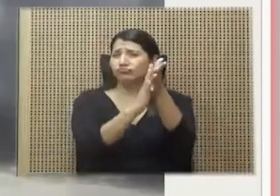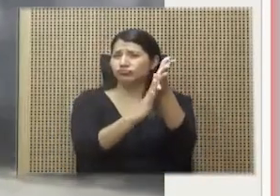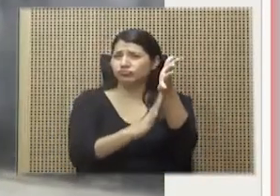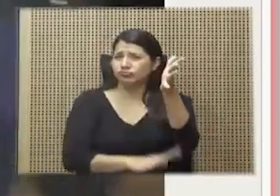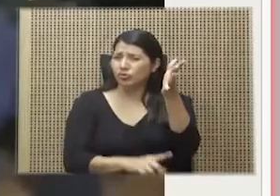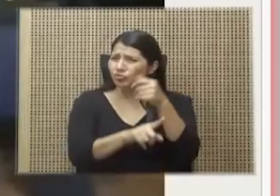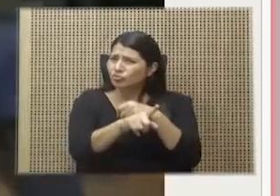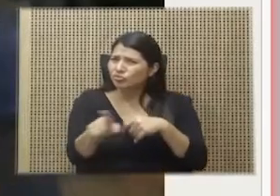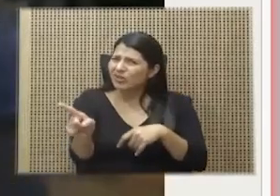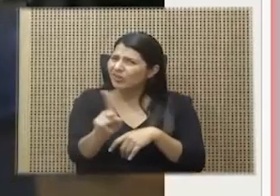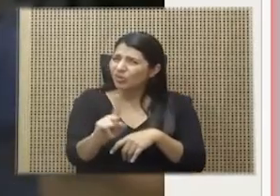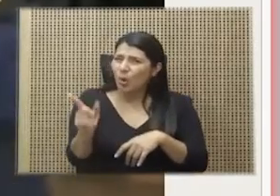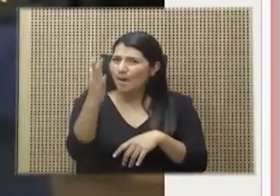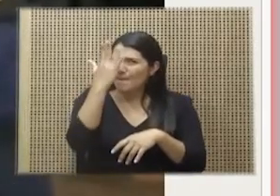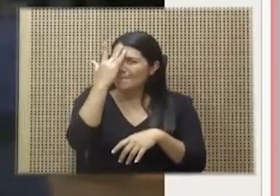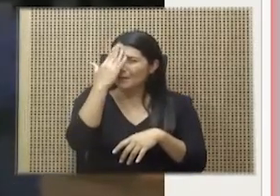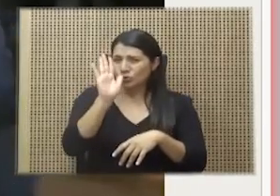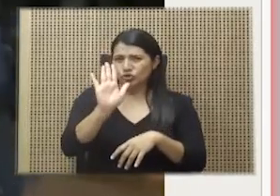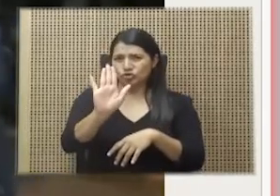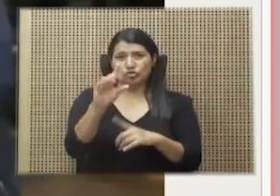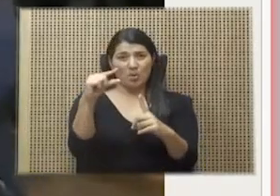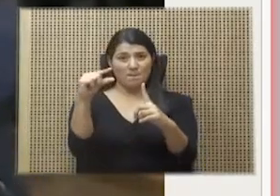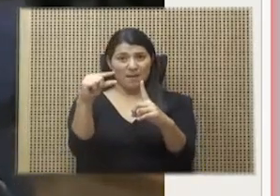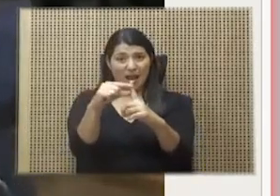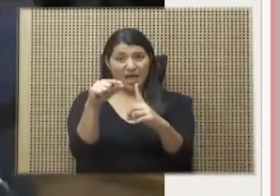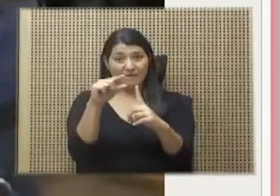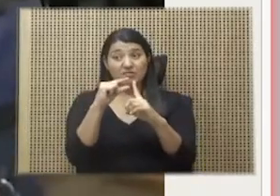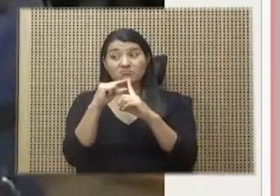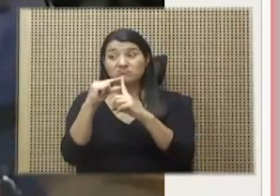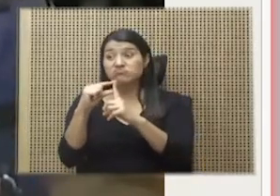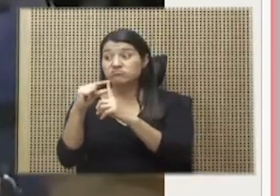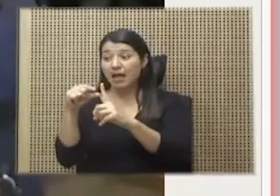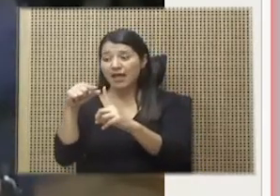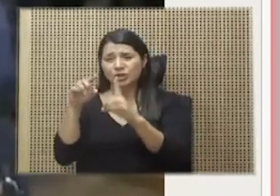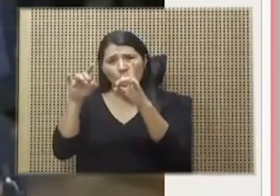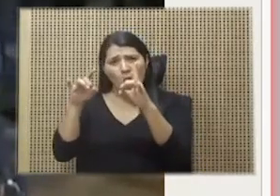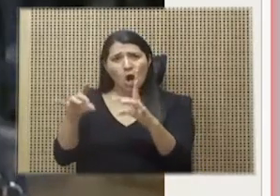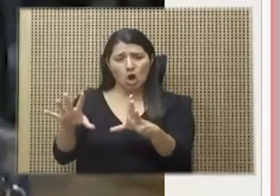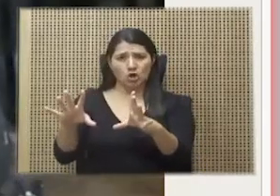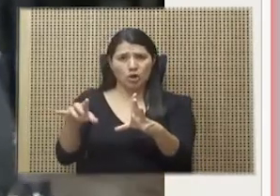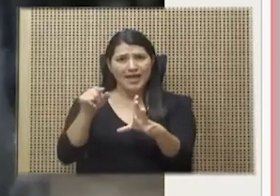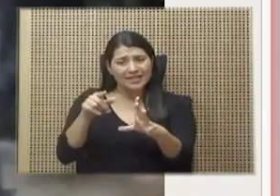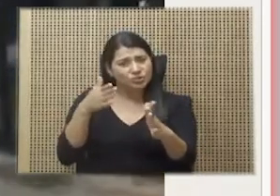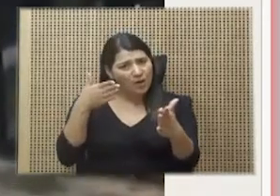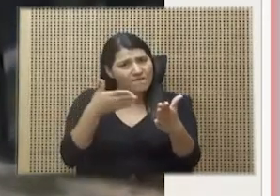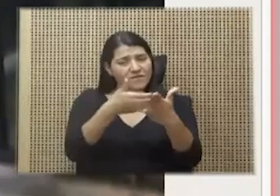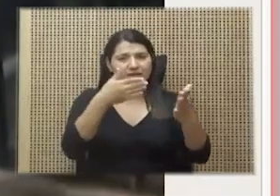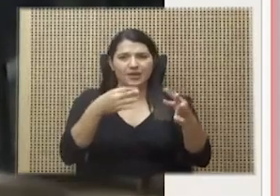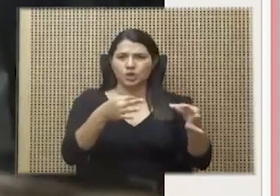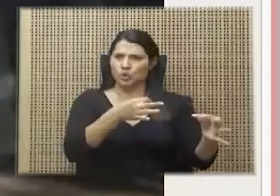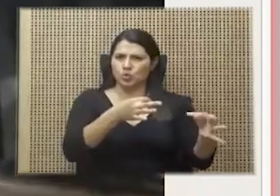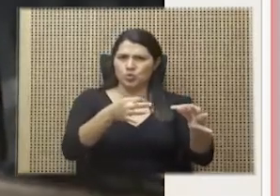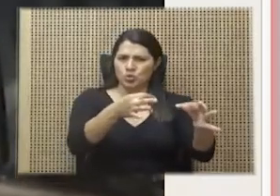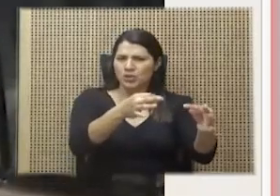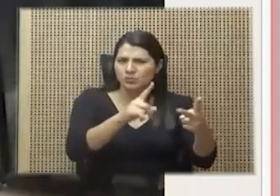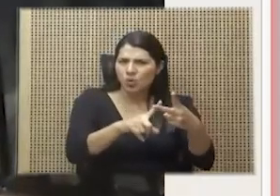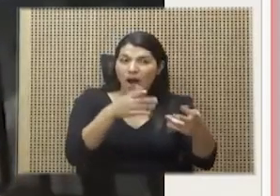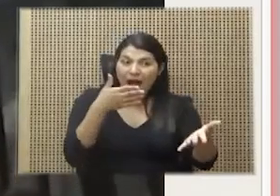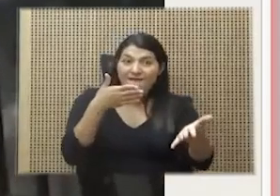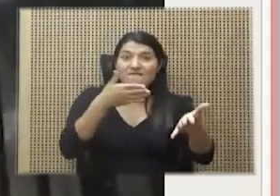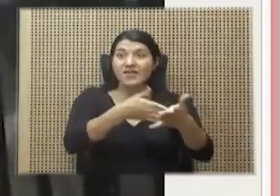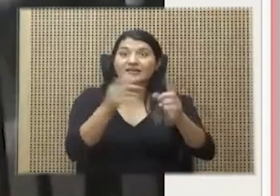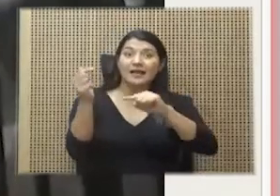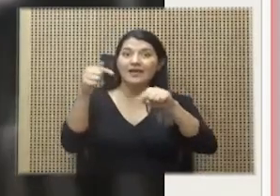esas palabras cargadas de odio hacia un gobierno le causan al turismo y a la atracción de inversiones de los que dependen